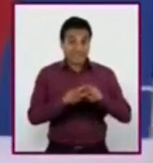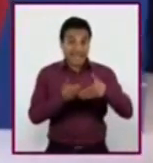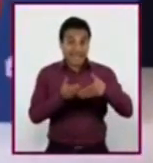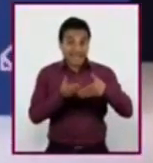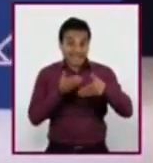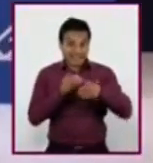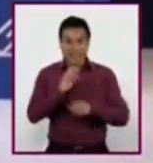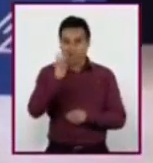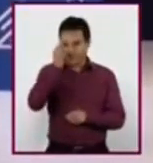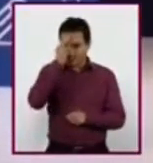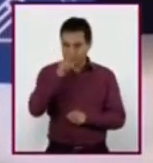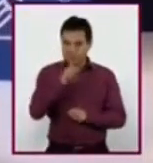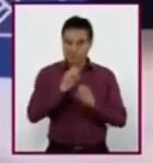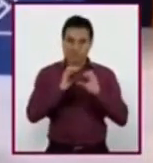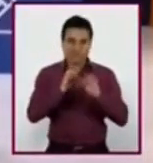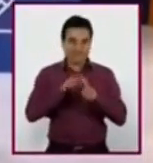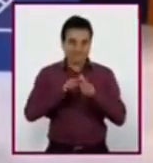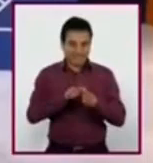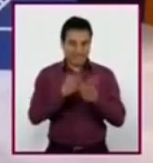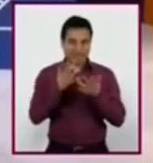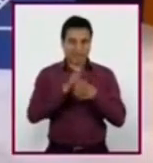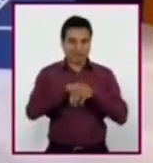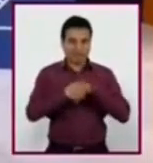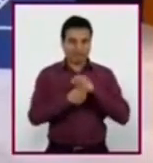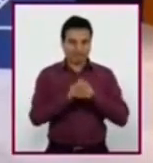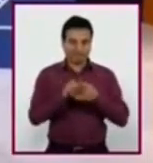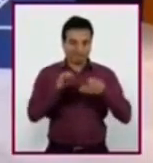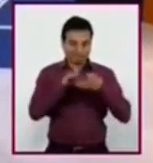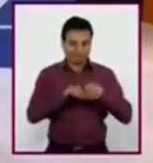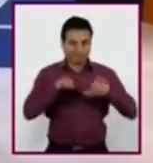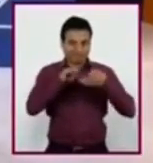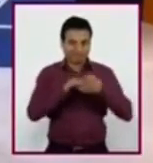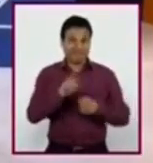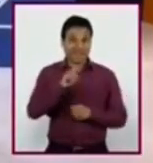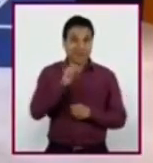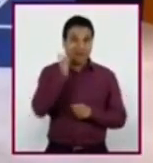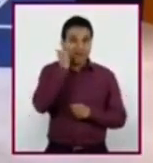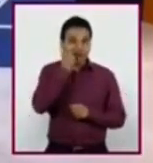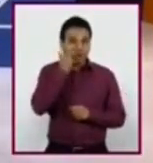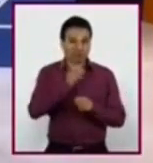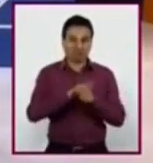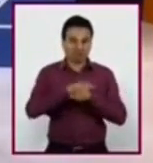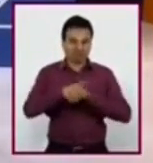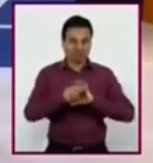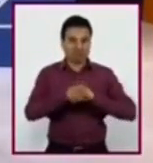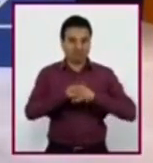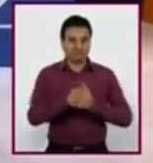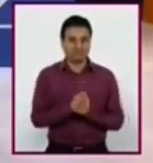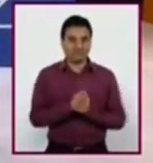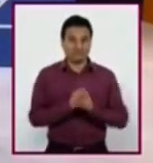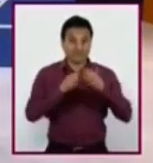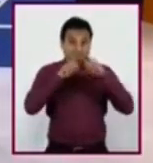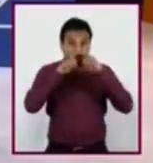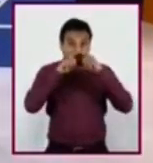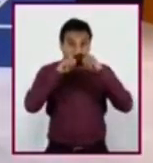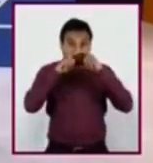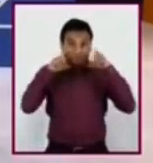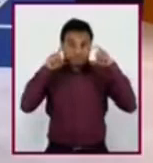que debemos seguir cuidándonos lavando frecuentemente nuestras manos con agua y abundante jabón, usando el cubrebocas adecuadamente,